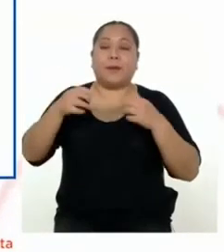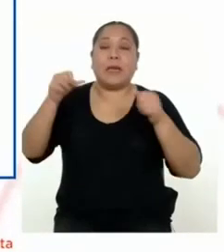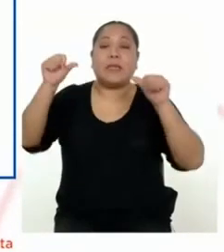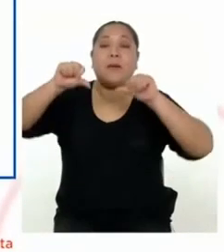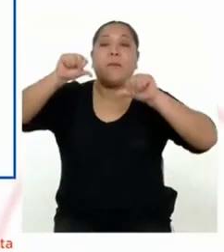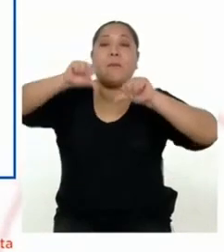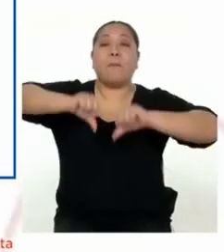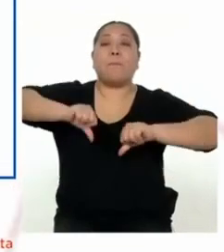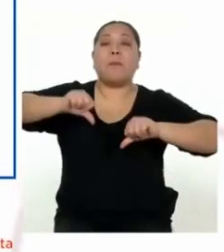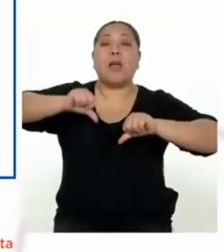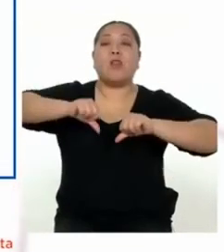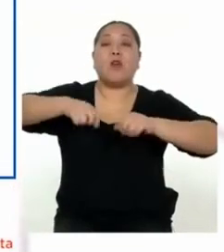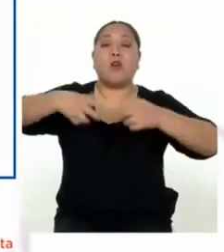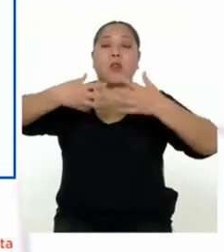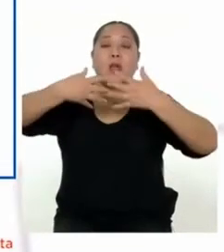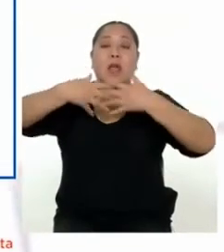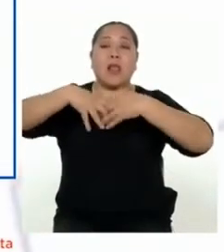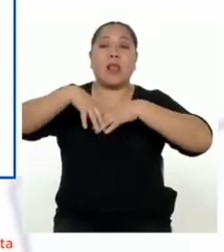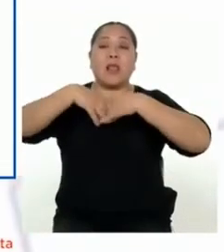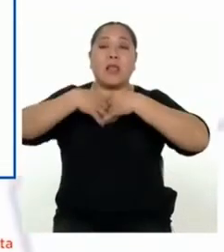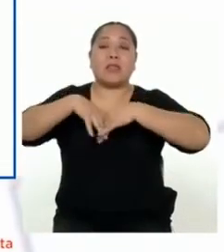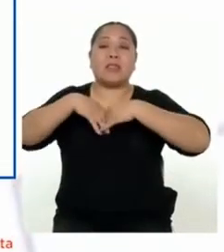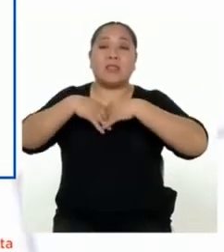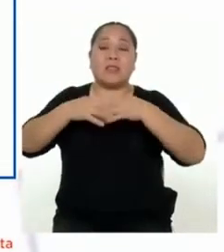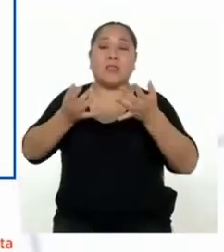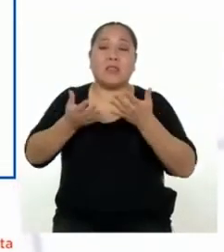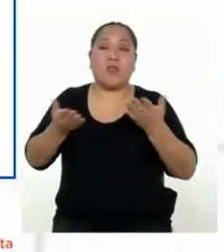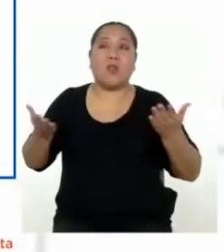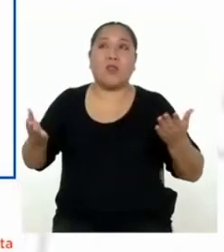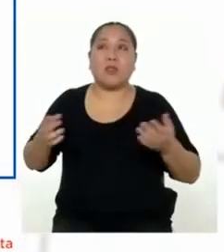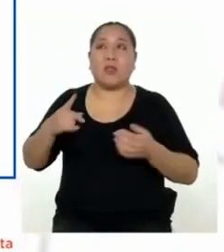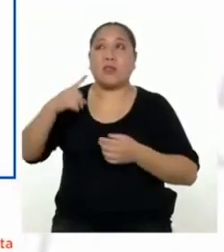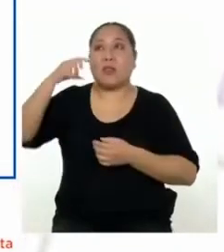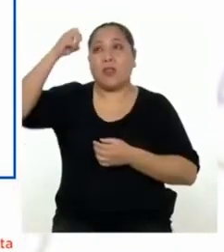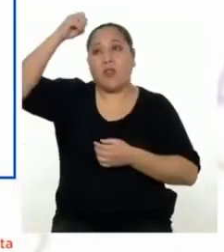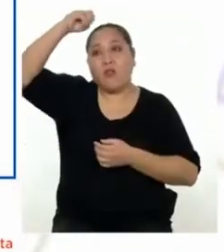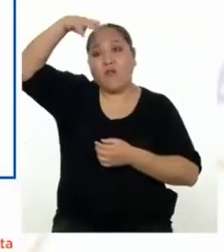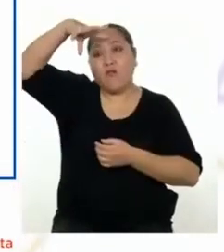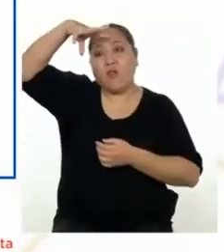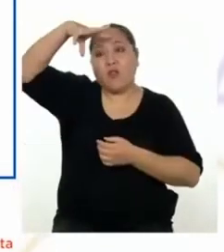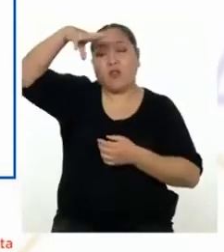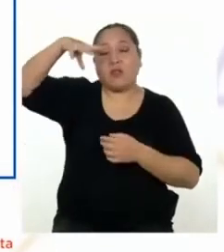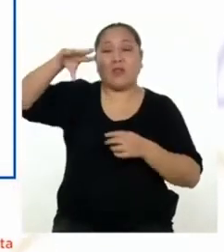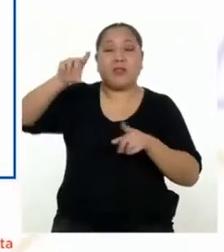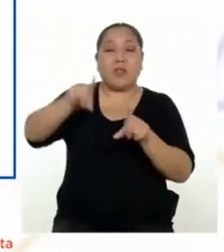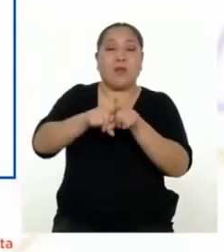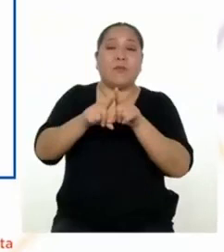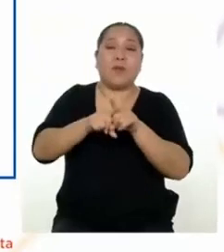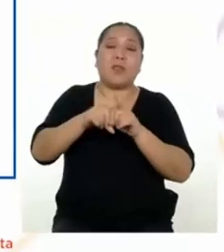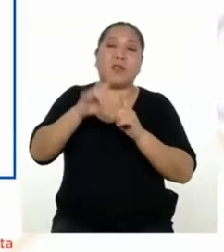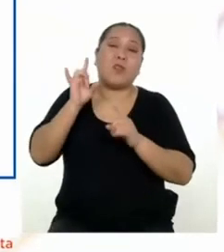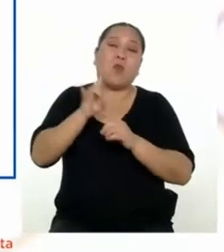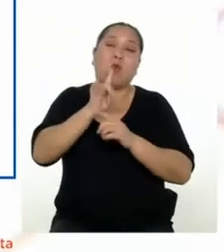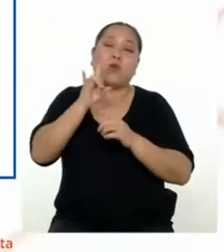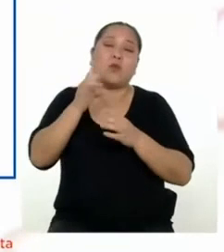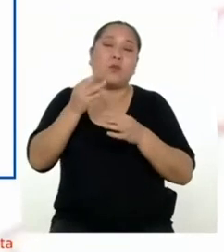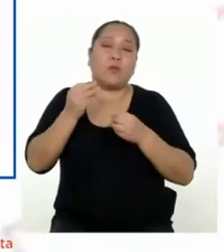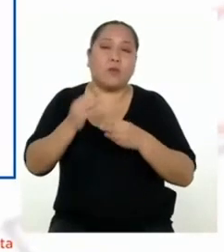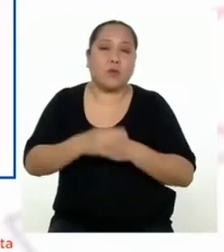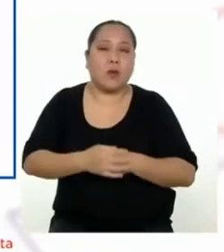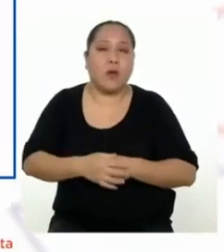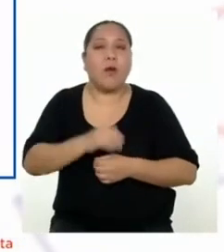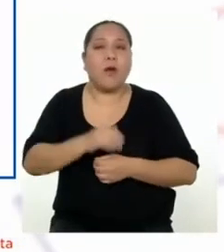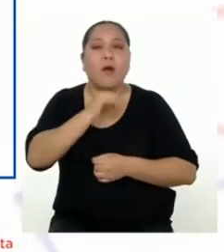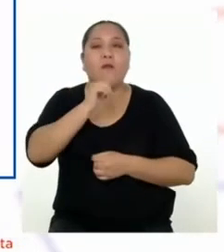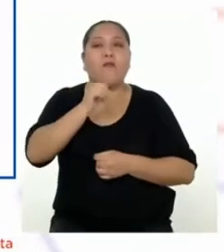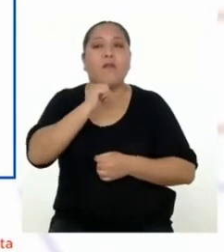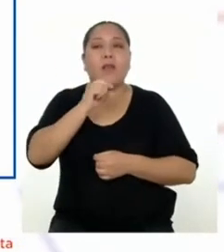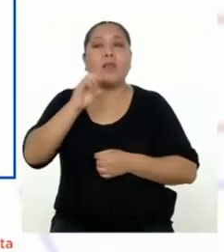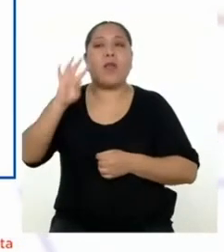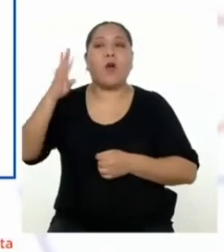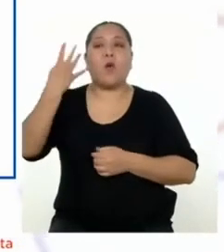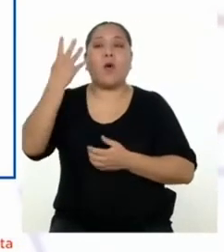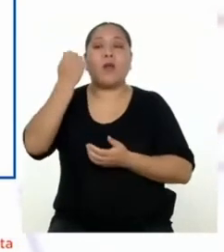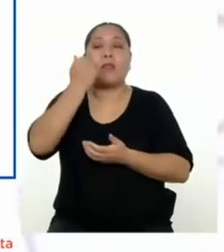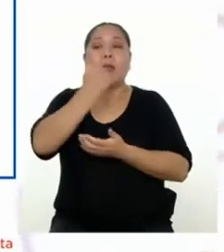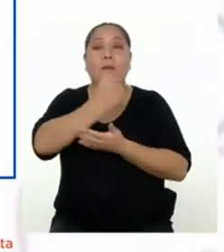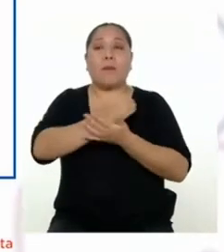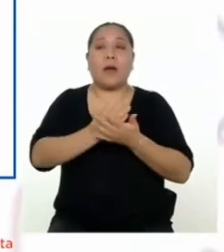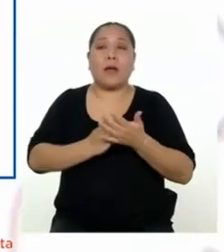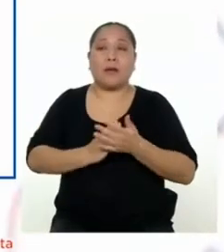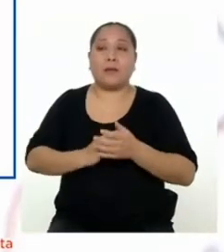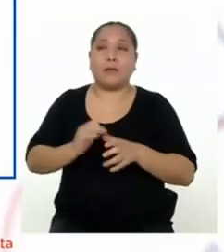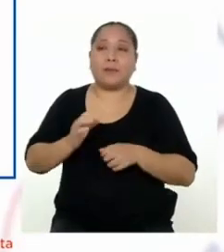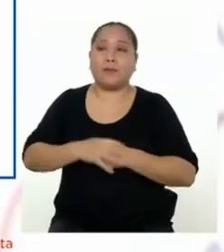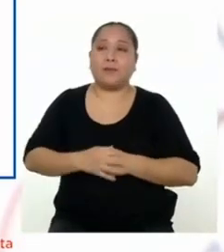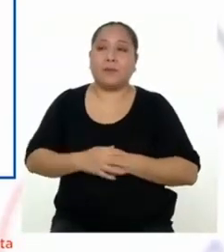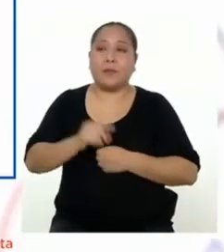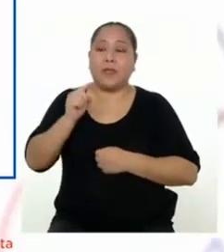electrodomésticos o focos y la contaminación del medio ambiente, claro. Bien, ahora te falta completar la cuarta columna,